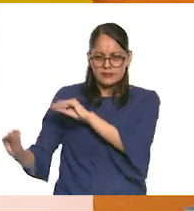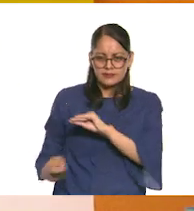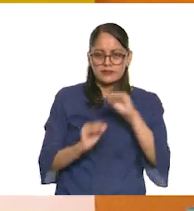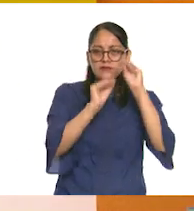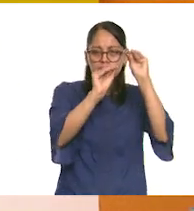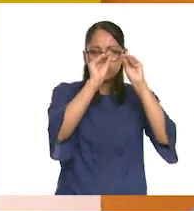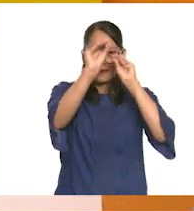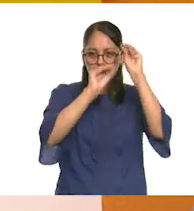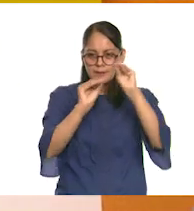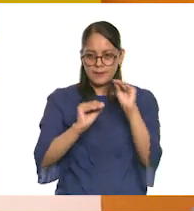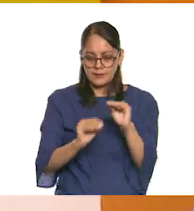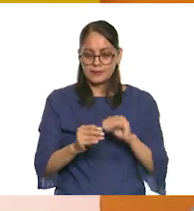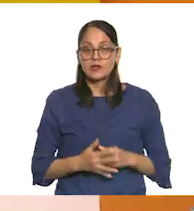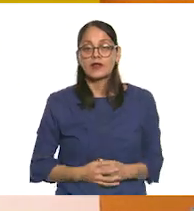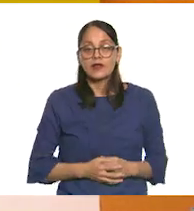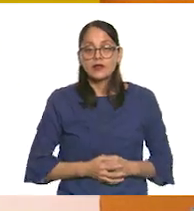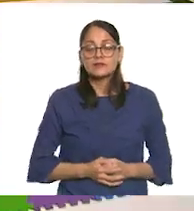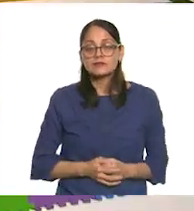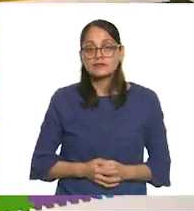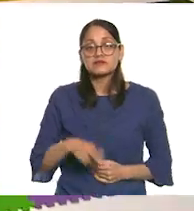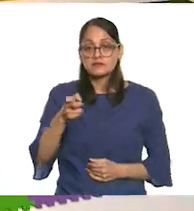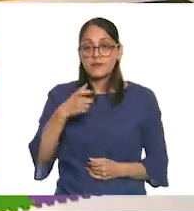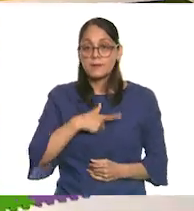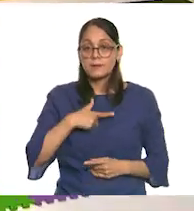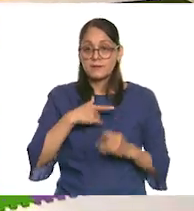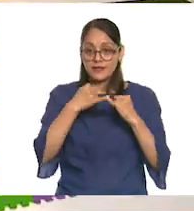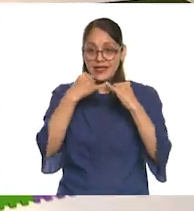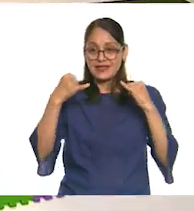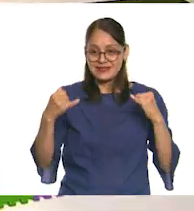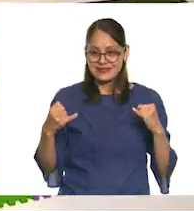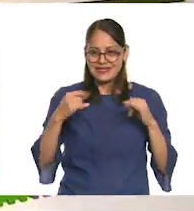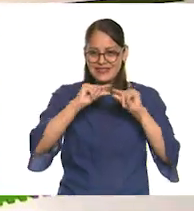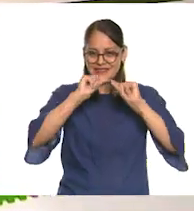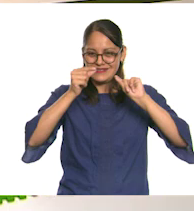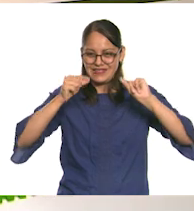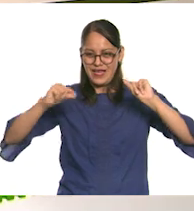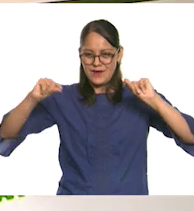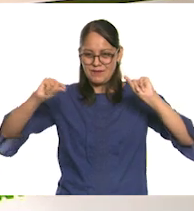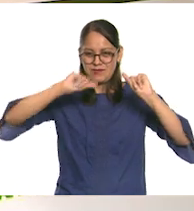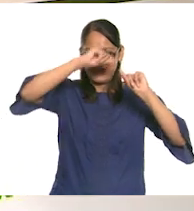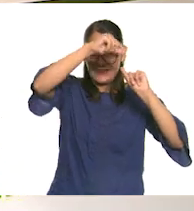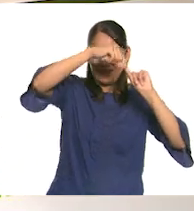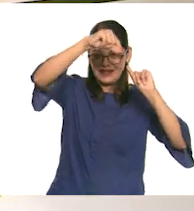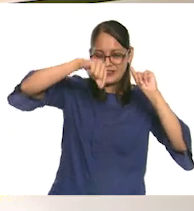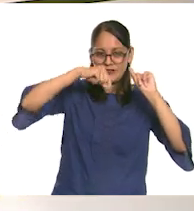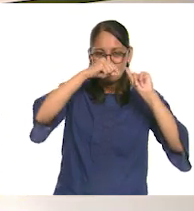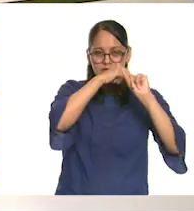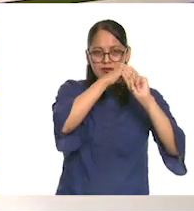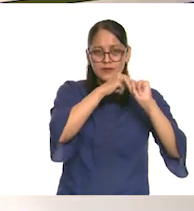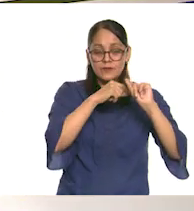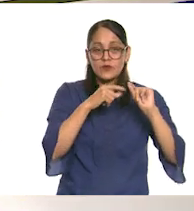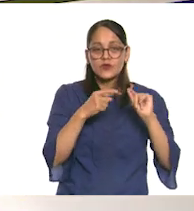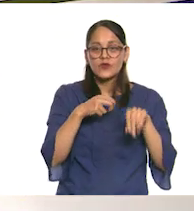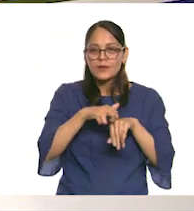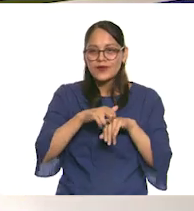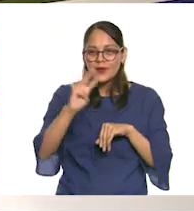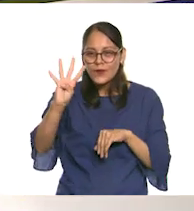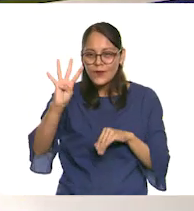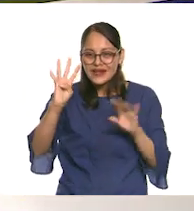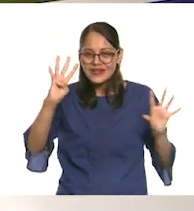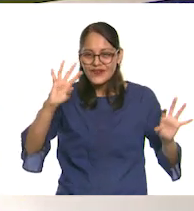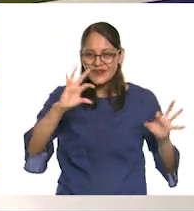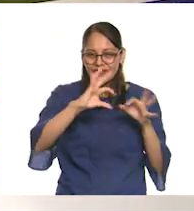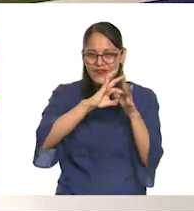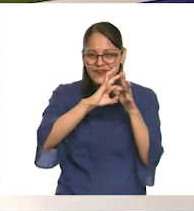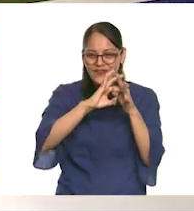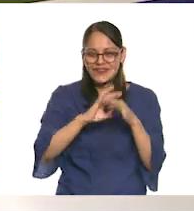a formarla. ¿Te gusta que este estambre pase por el número cuatro? ¿Te gusta que, Erick? Que este estambre pase por